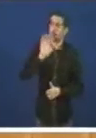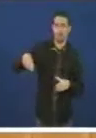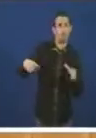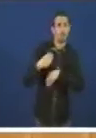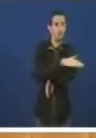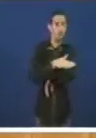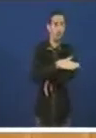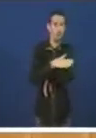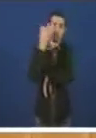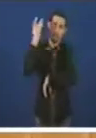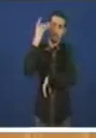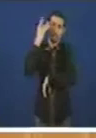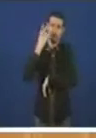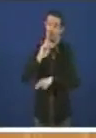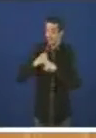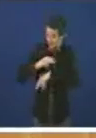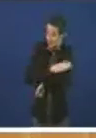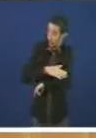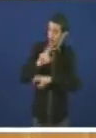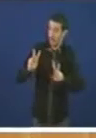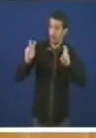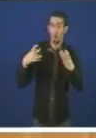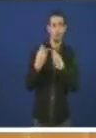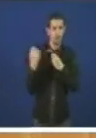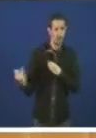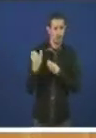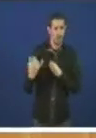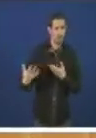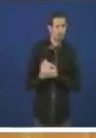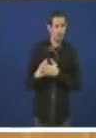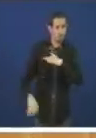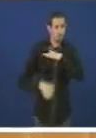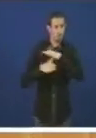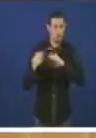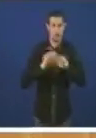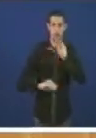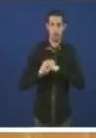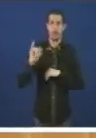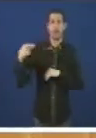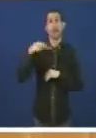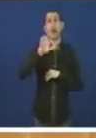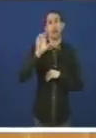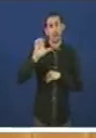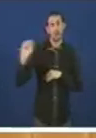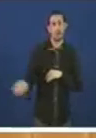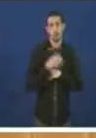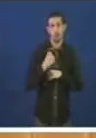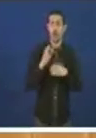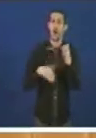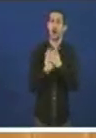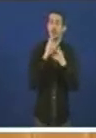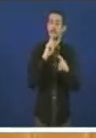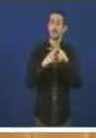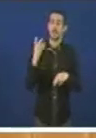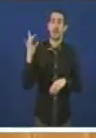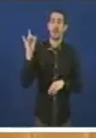ele chama de goberno galego coxerce xa todo coxerce xa todo que fan co igual con os delegados territoriais que monten xefes territoriais eso